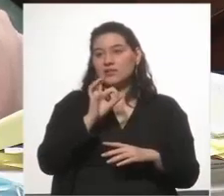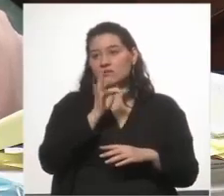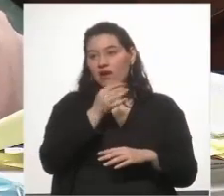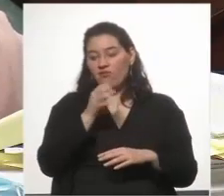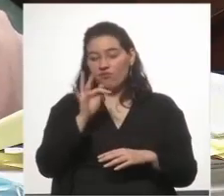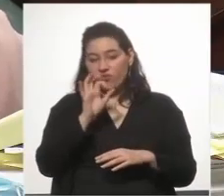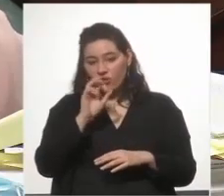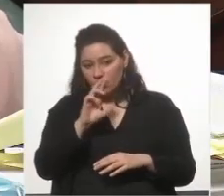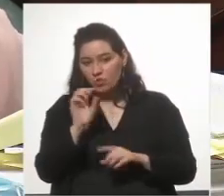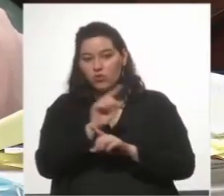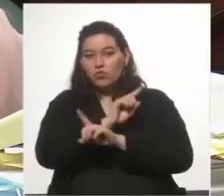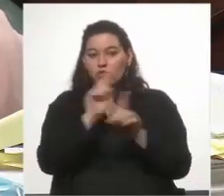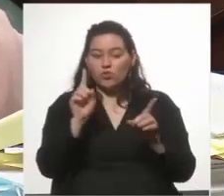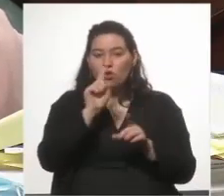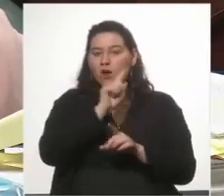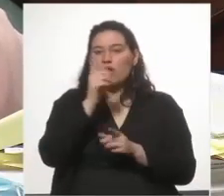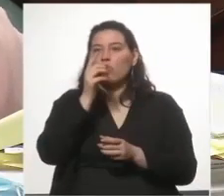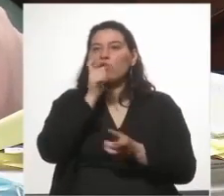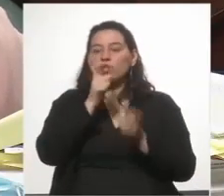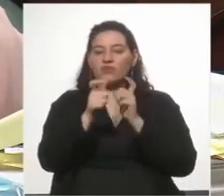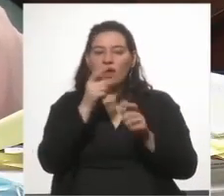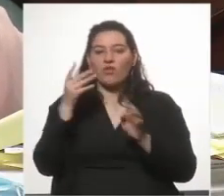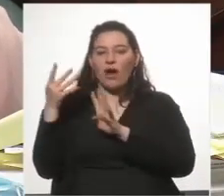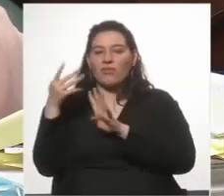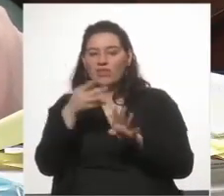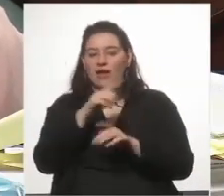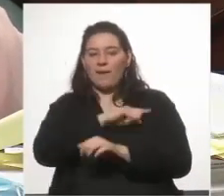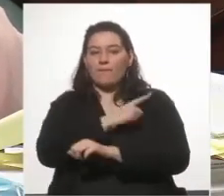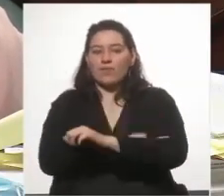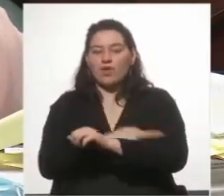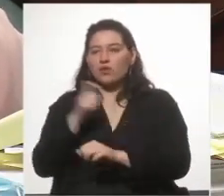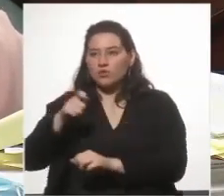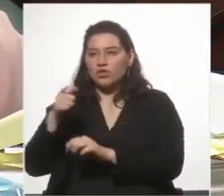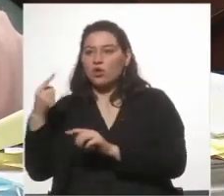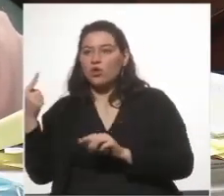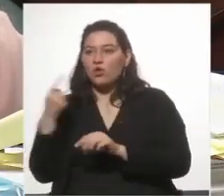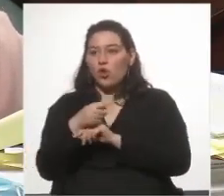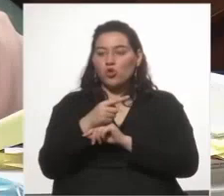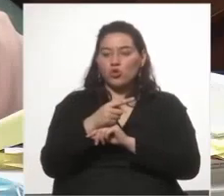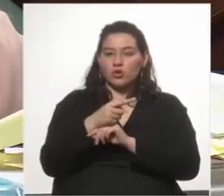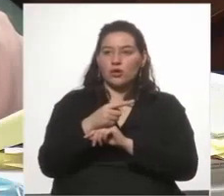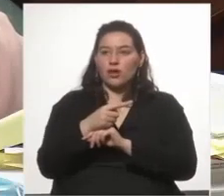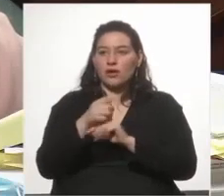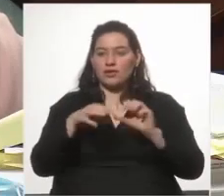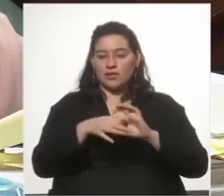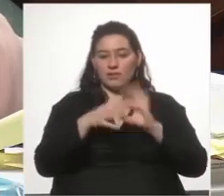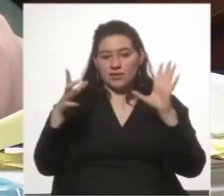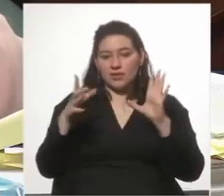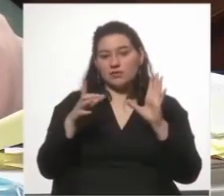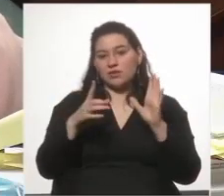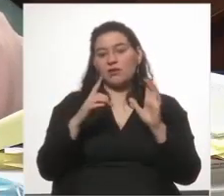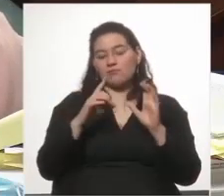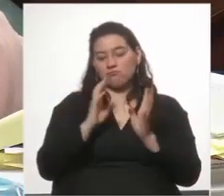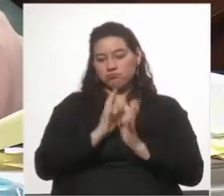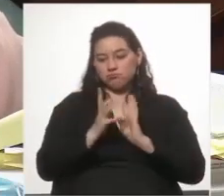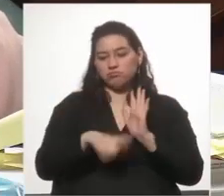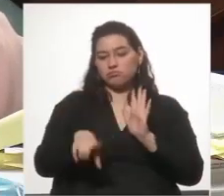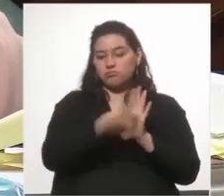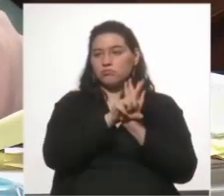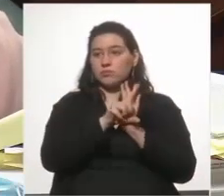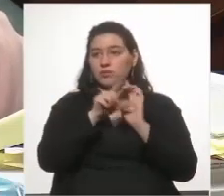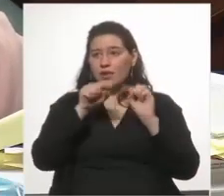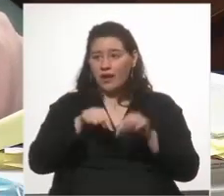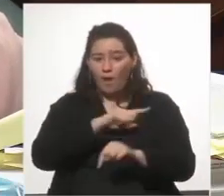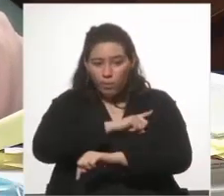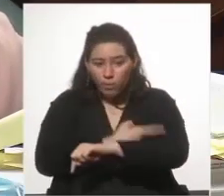constituye un injustificado ataque del Poder Judicial o de otro poder contra la integridad o la independencia de la Cámara. Acá es el Poder